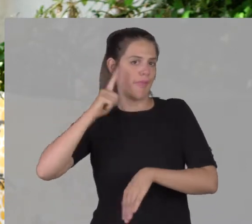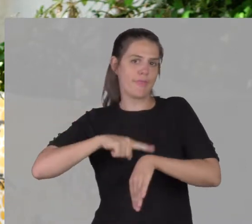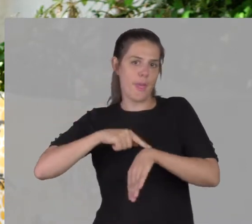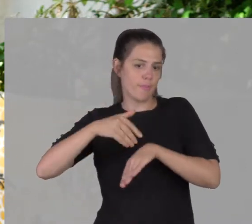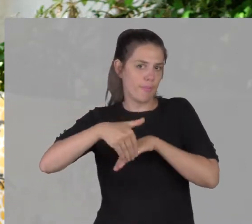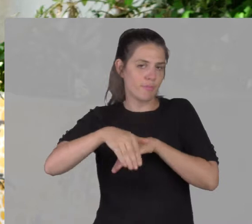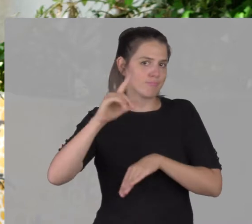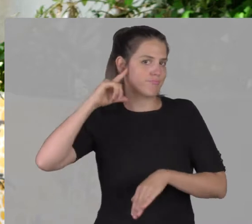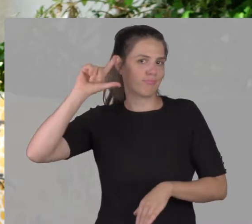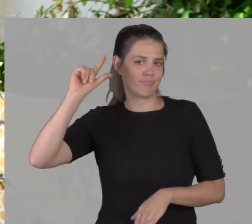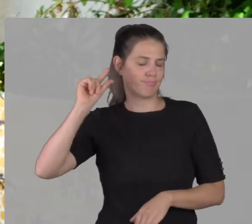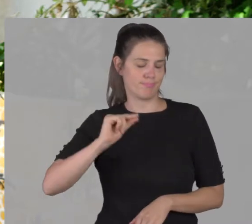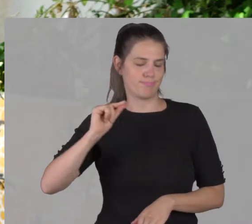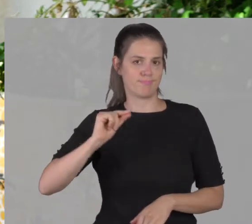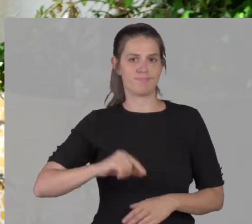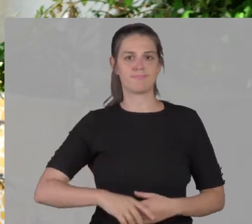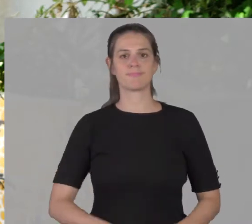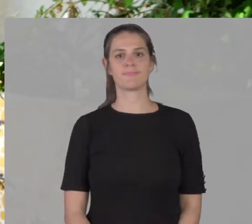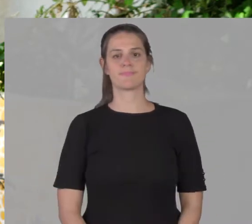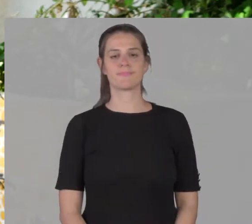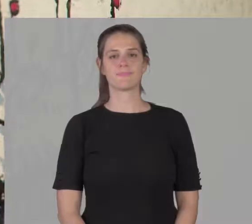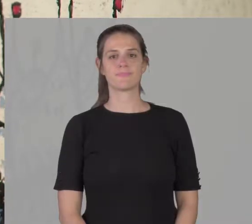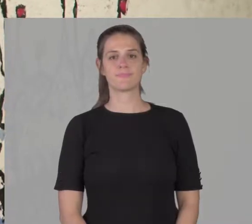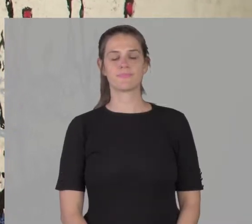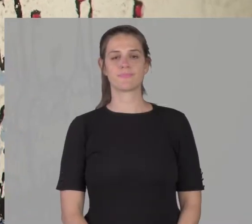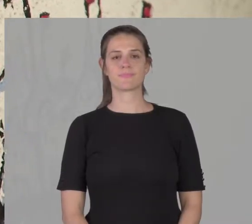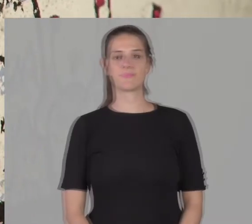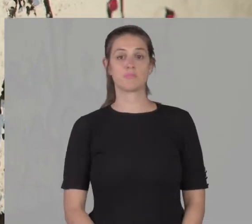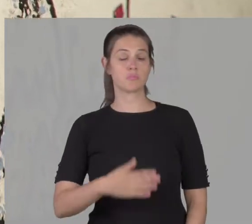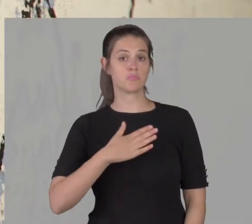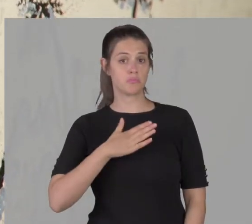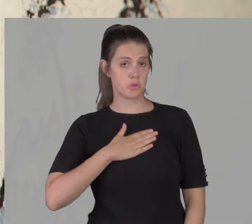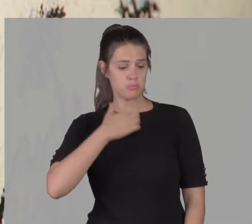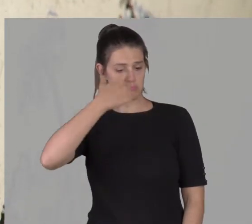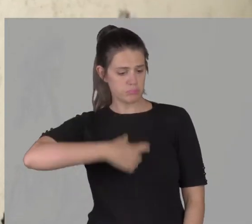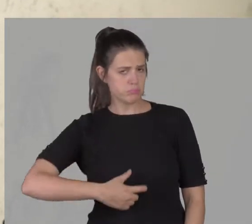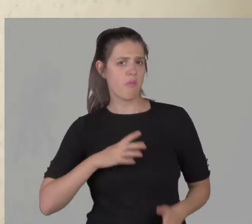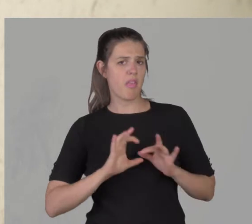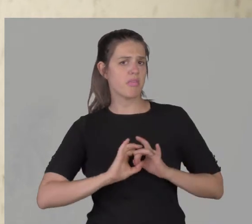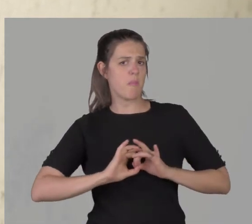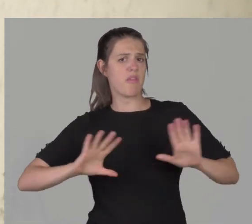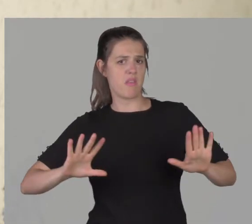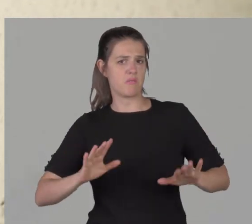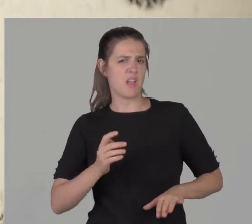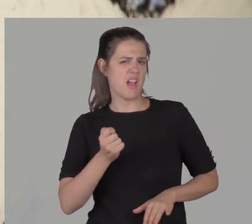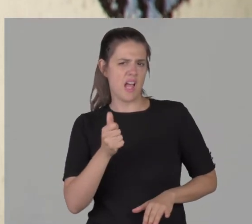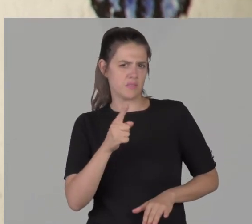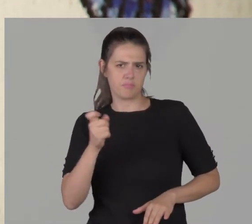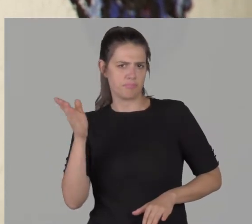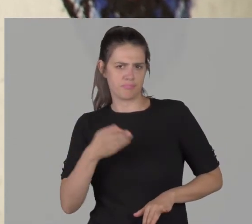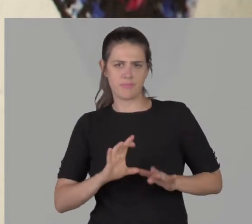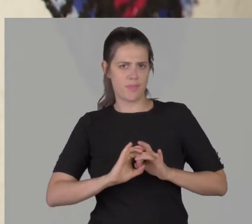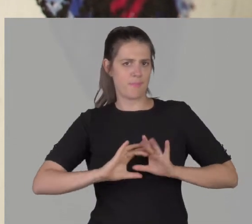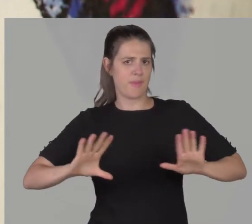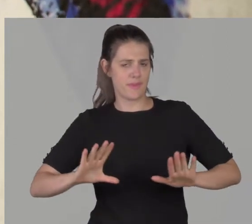también se va a perder ese remanente auditivo. Soy una persona, podría decirse que